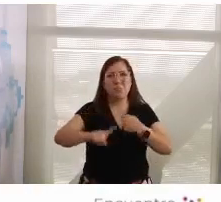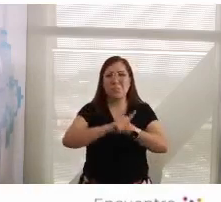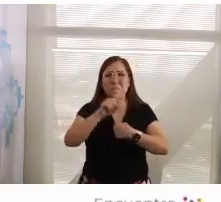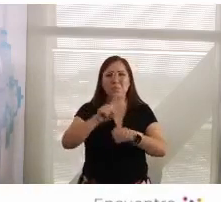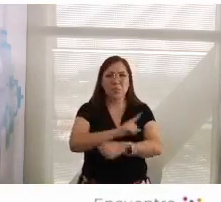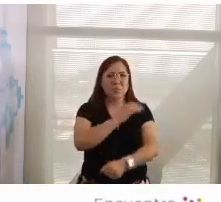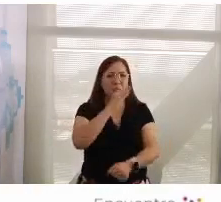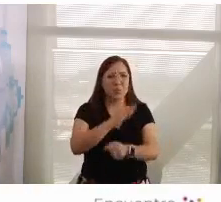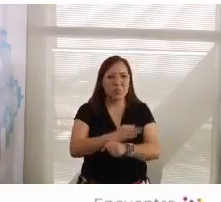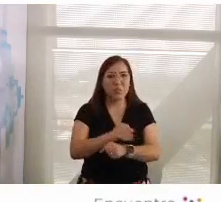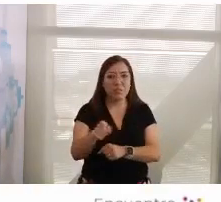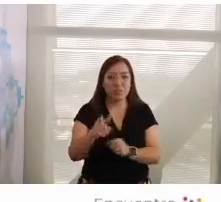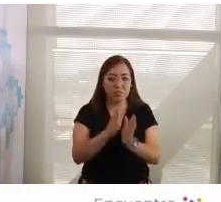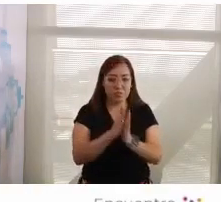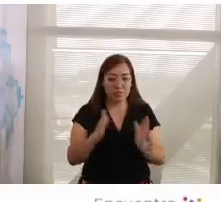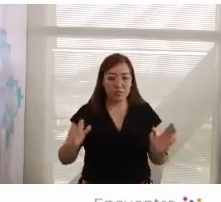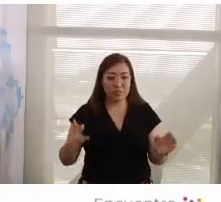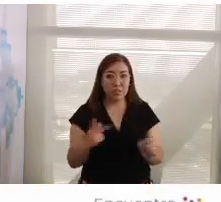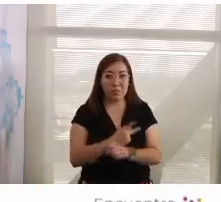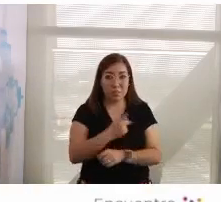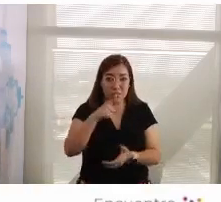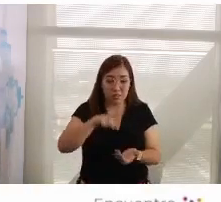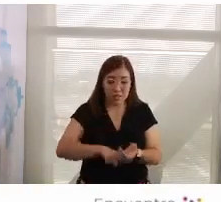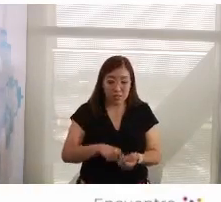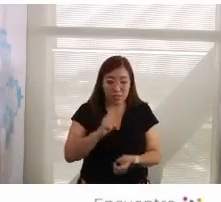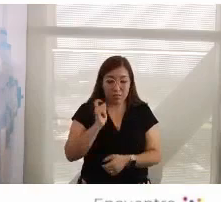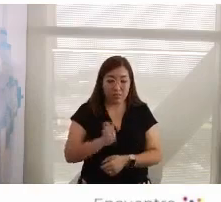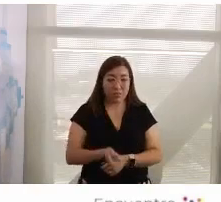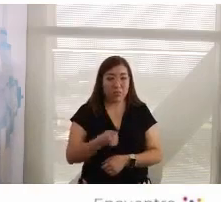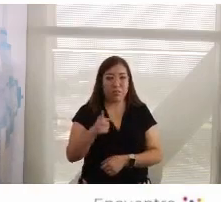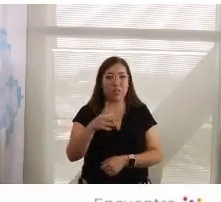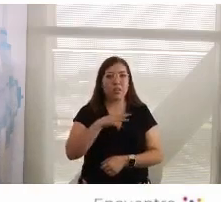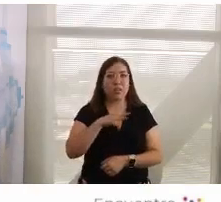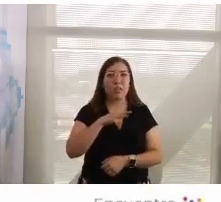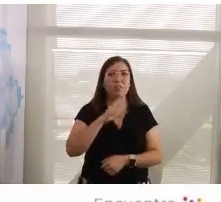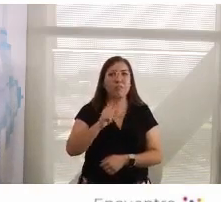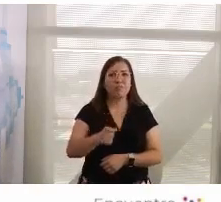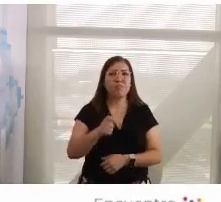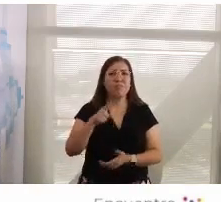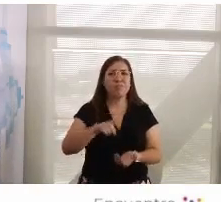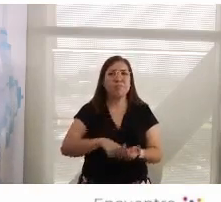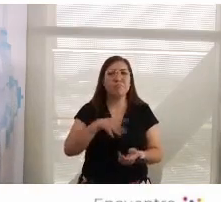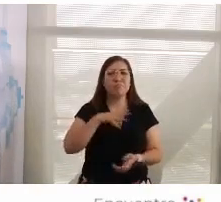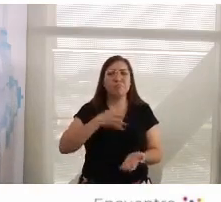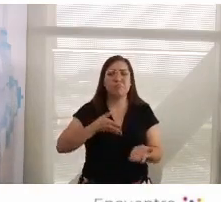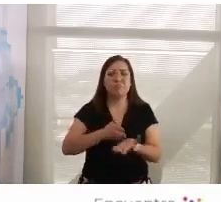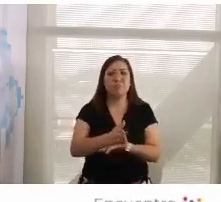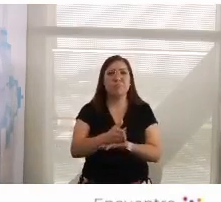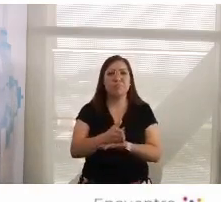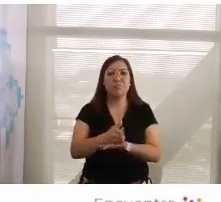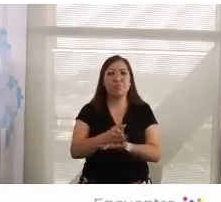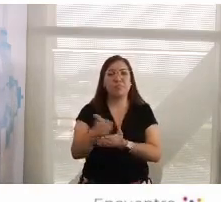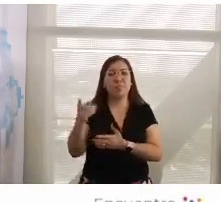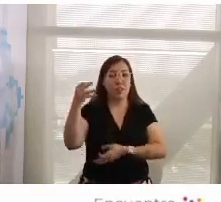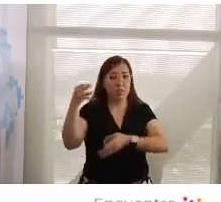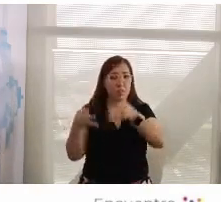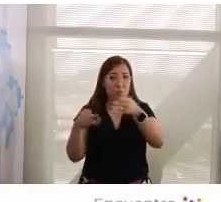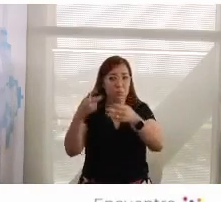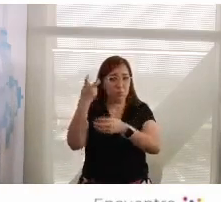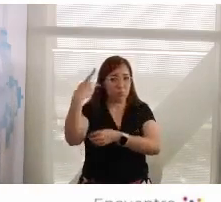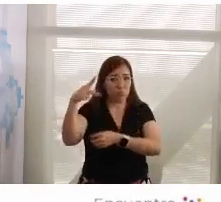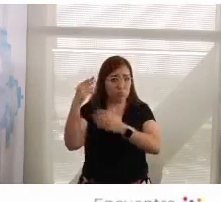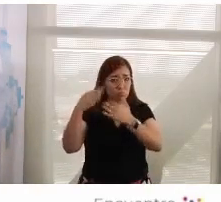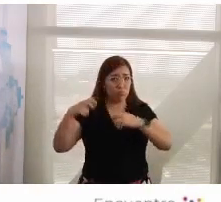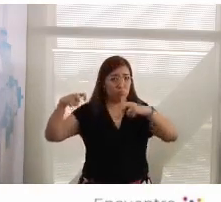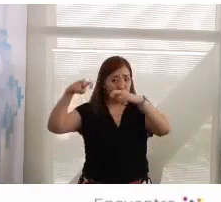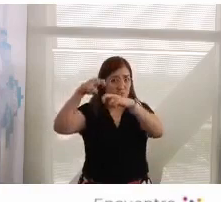ahora que pasa internamente es una tentativa de intervir en el Supremo Tribunal Federal, que es la